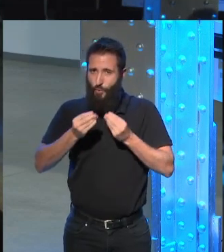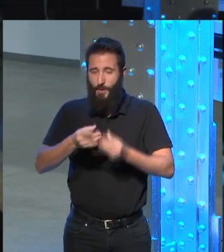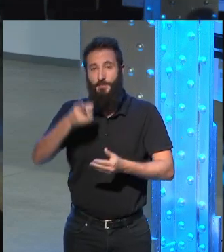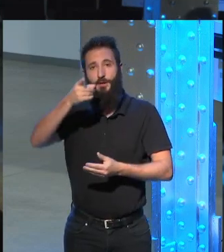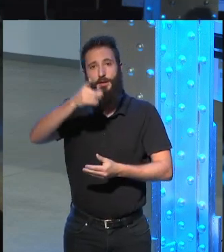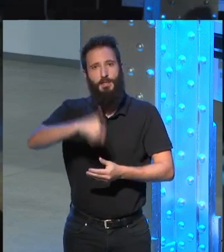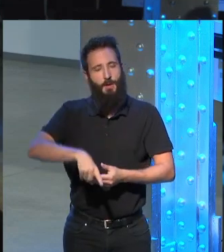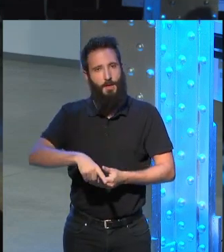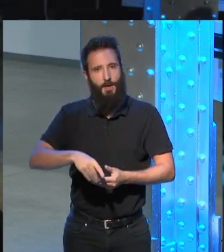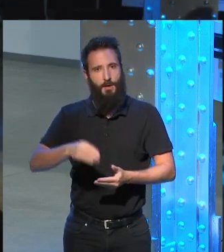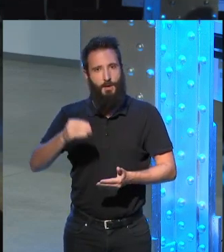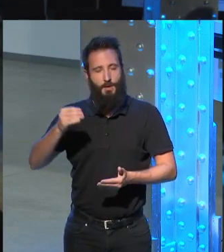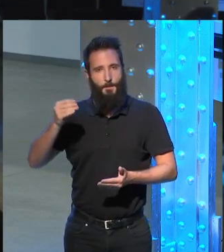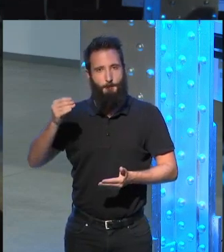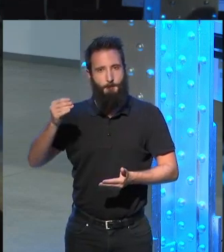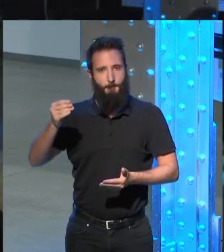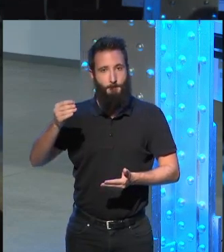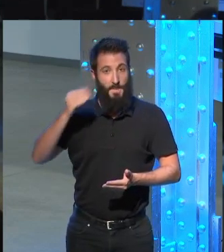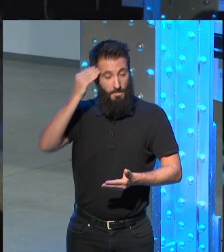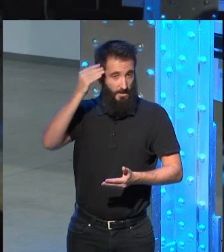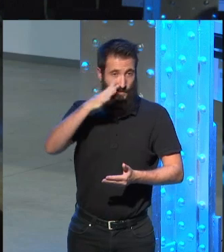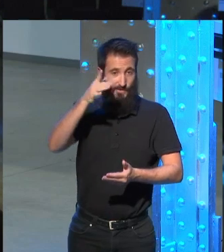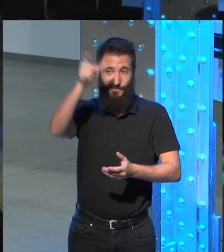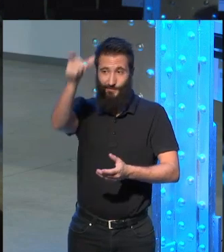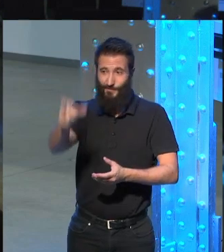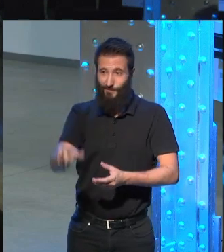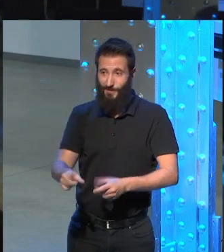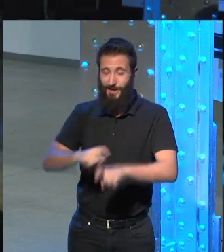idea que tenía además del ser humano